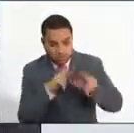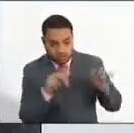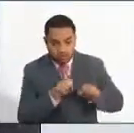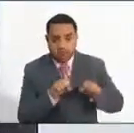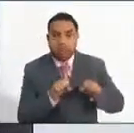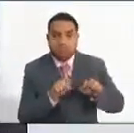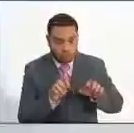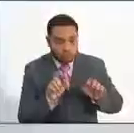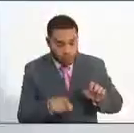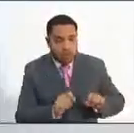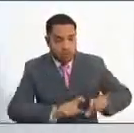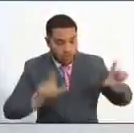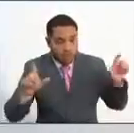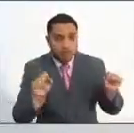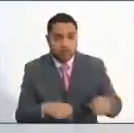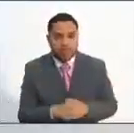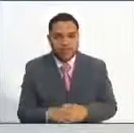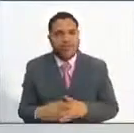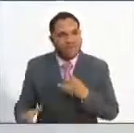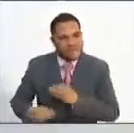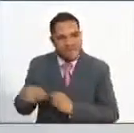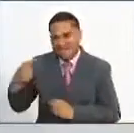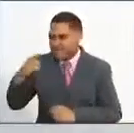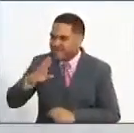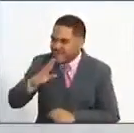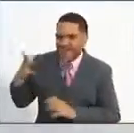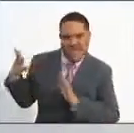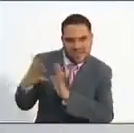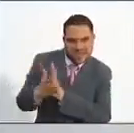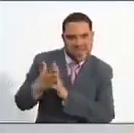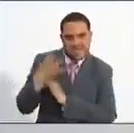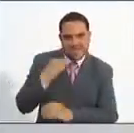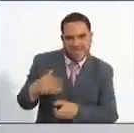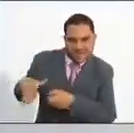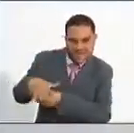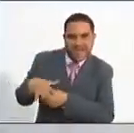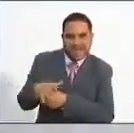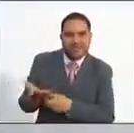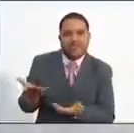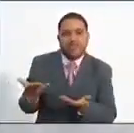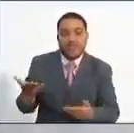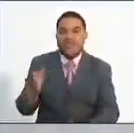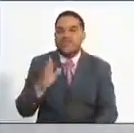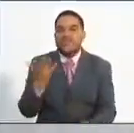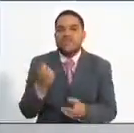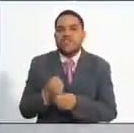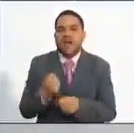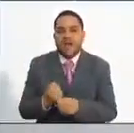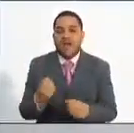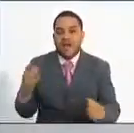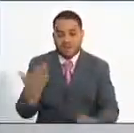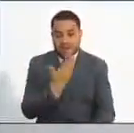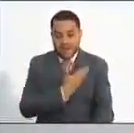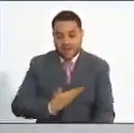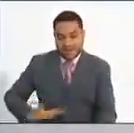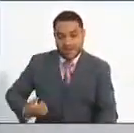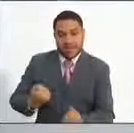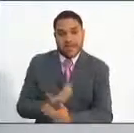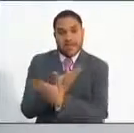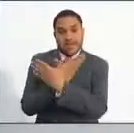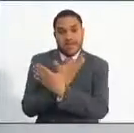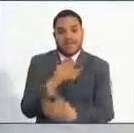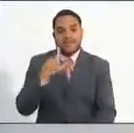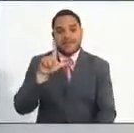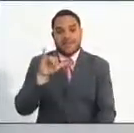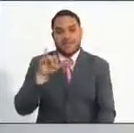más casos, más historias, señores comisionados. Ahora vamos hasta la Presidencia de la República para establecer contacto con Lina Paola Lago